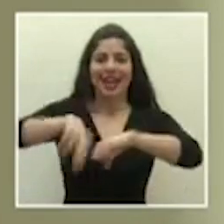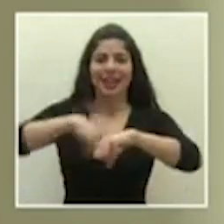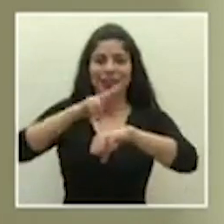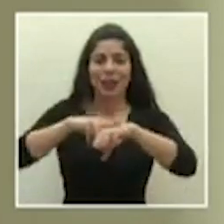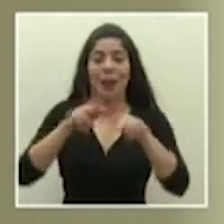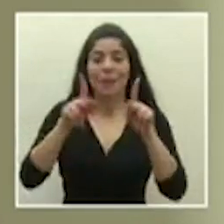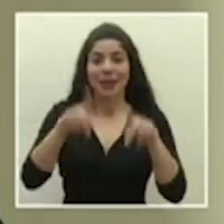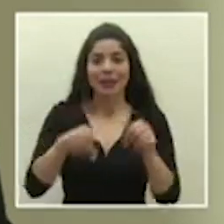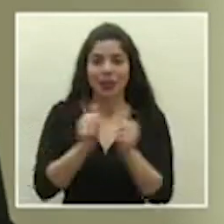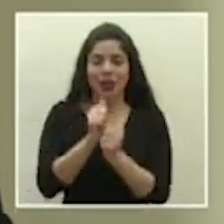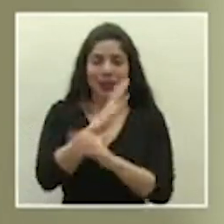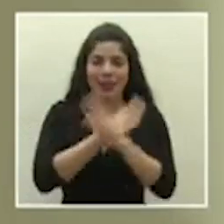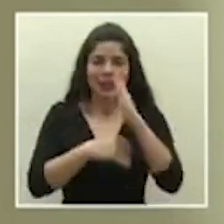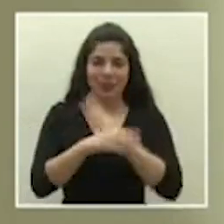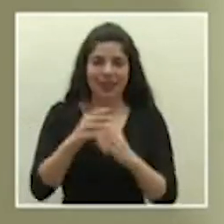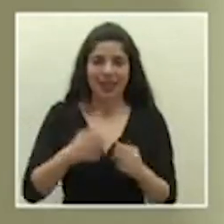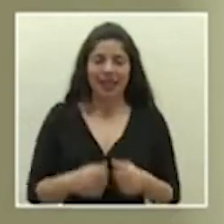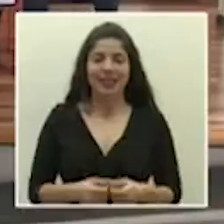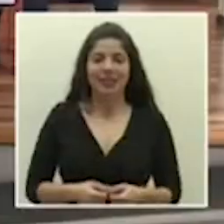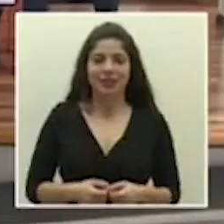las Personas con Discapacidad